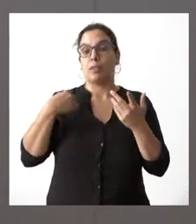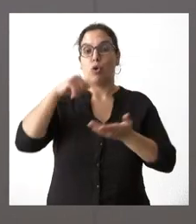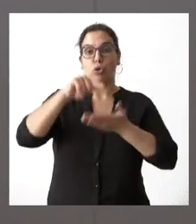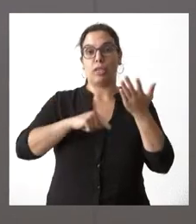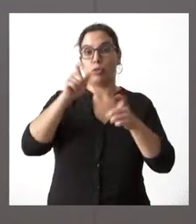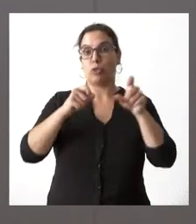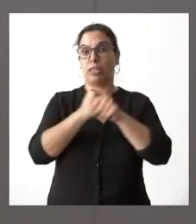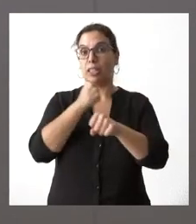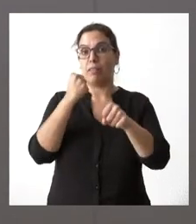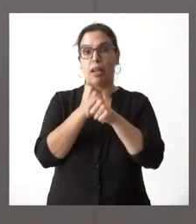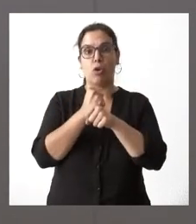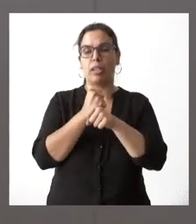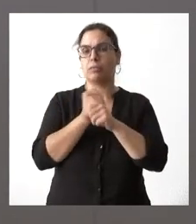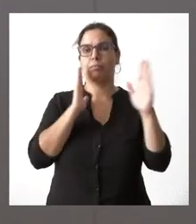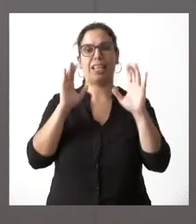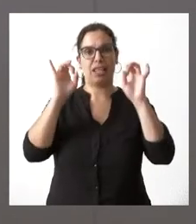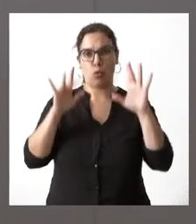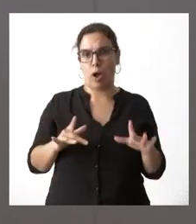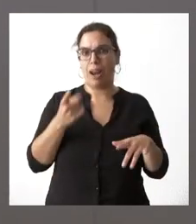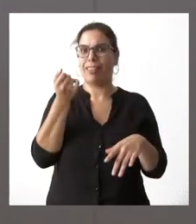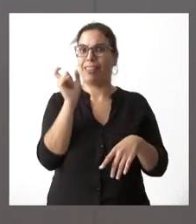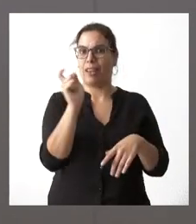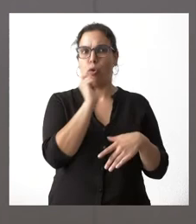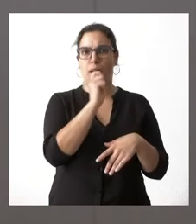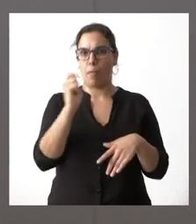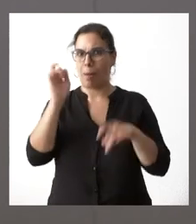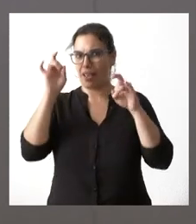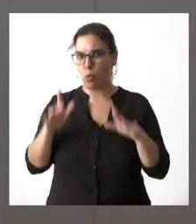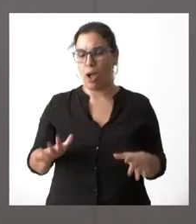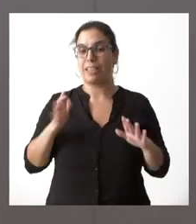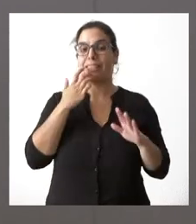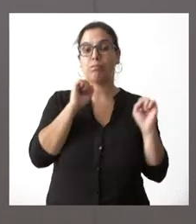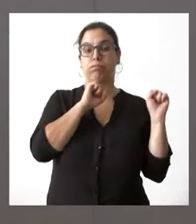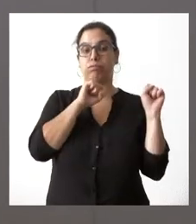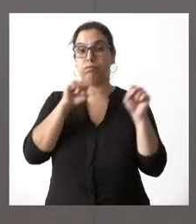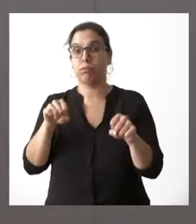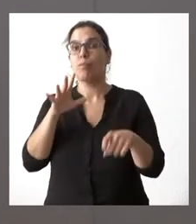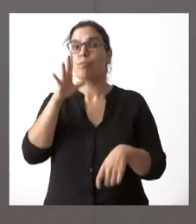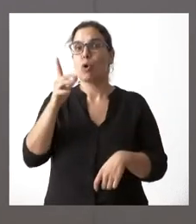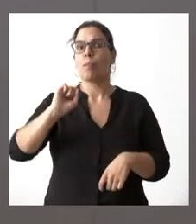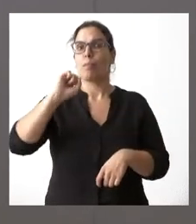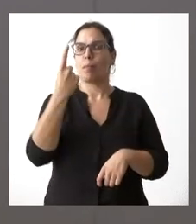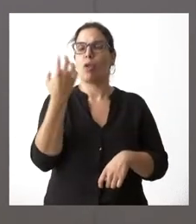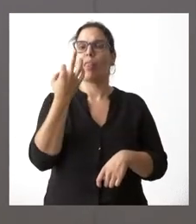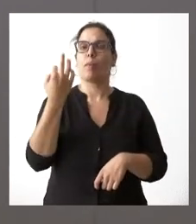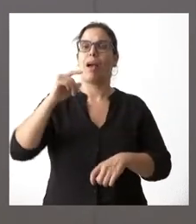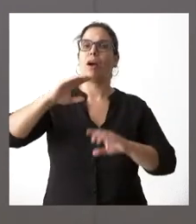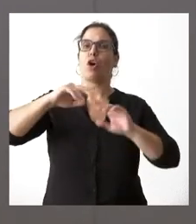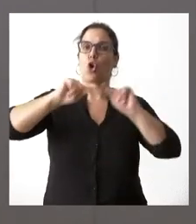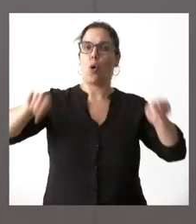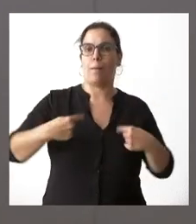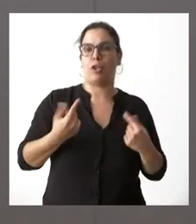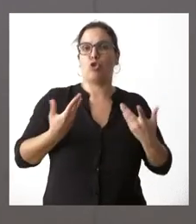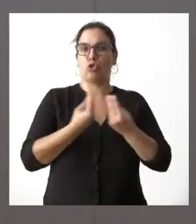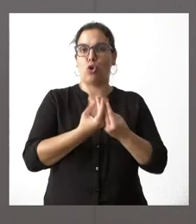el importe que se va a poner es exactamente el mismo y si ha habido un retraso es que porque obviamente ha habido que firmar convenios con